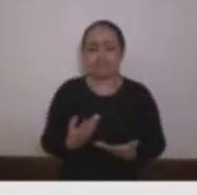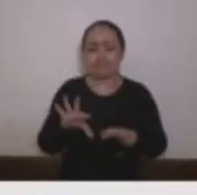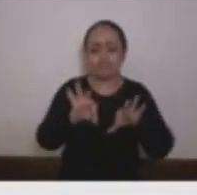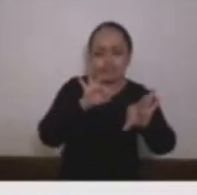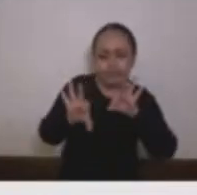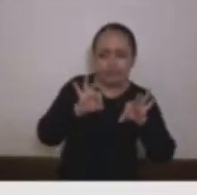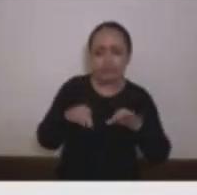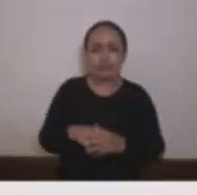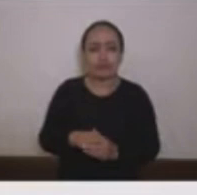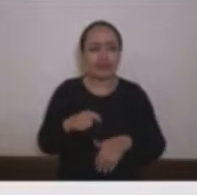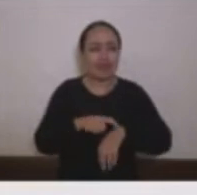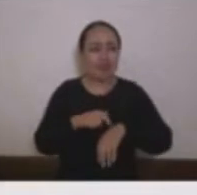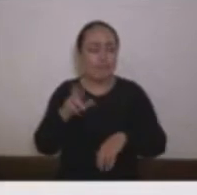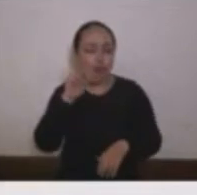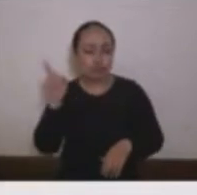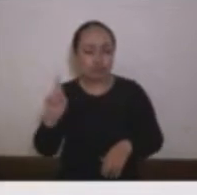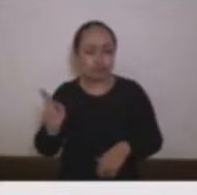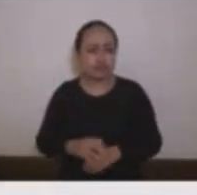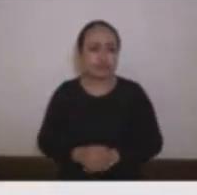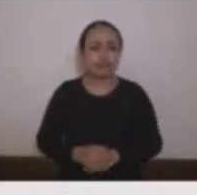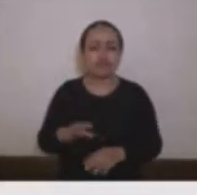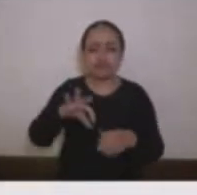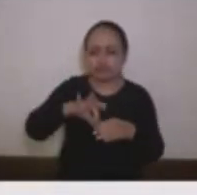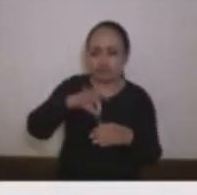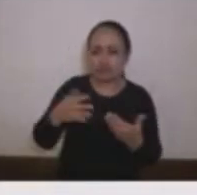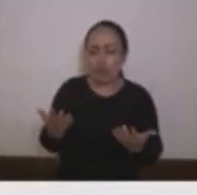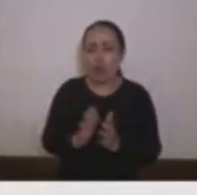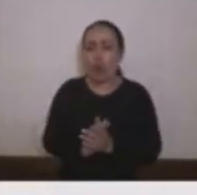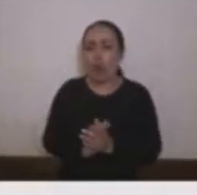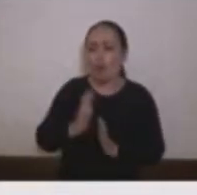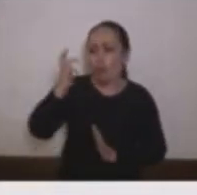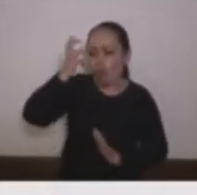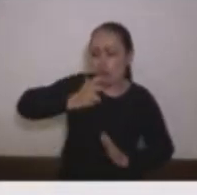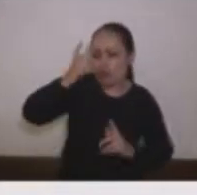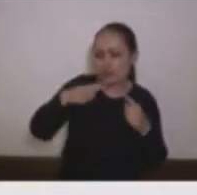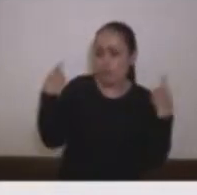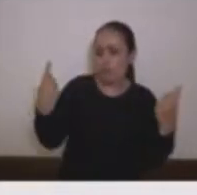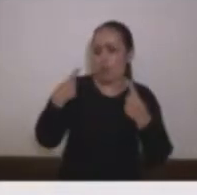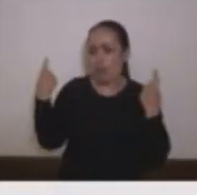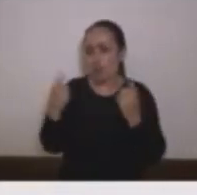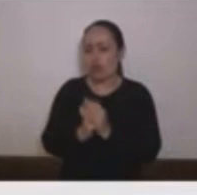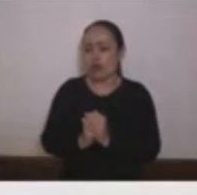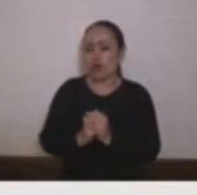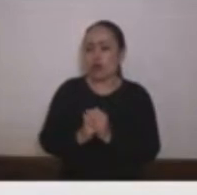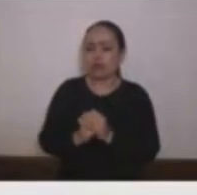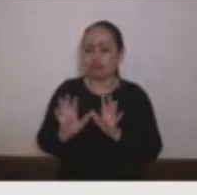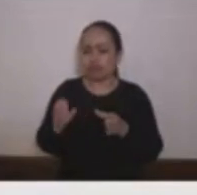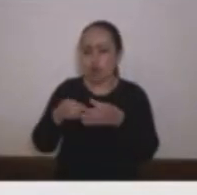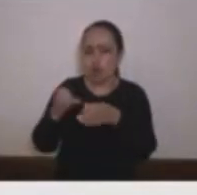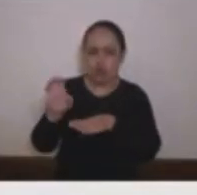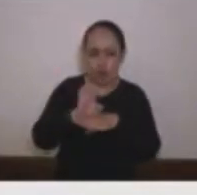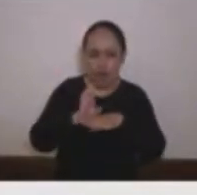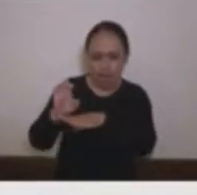sean elegidos a través de un concurso público de méritos auditable por una firma Casa Talentos para que